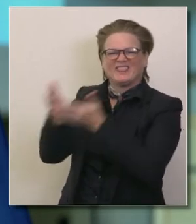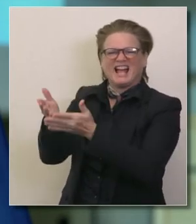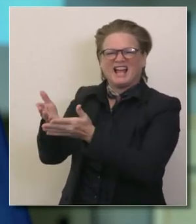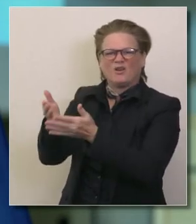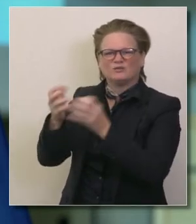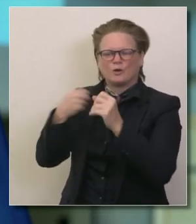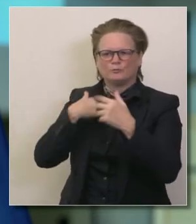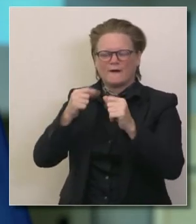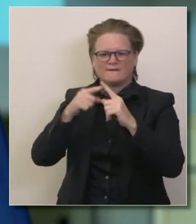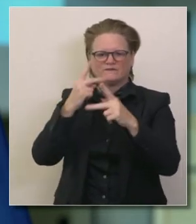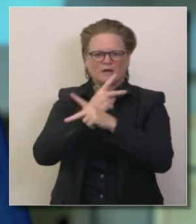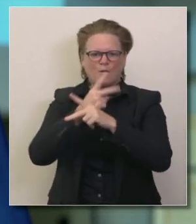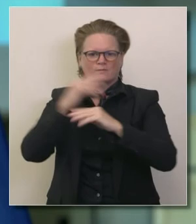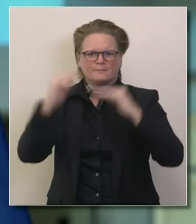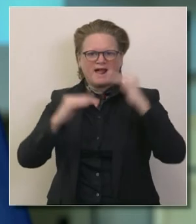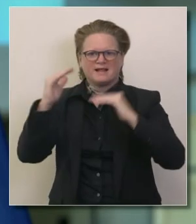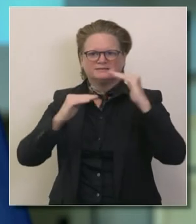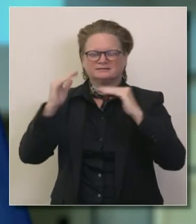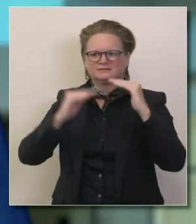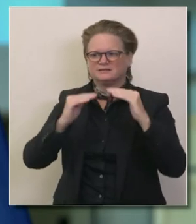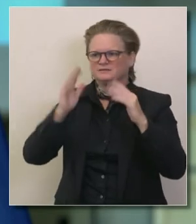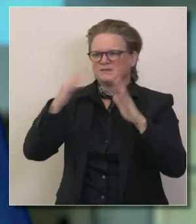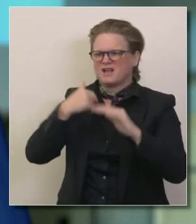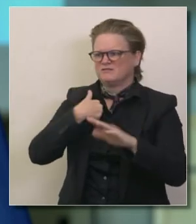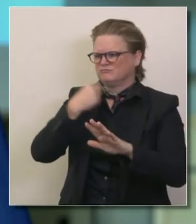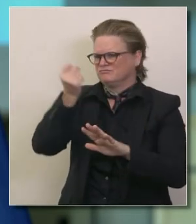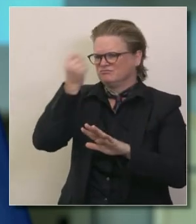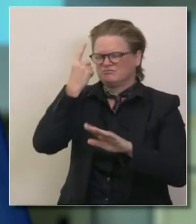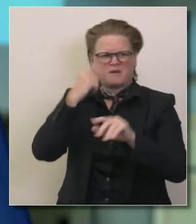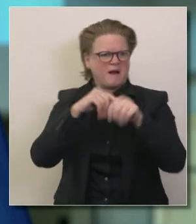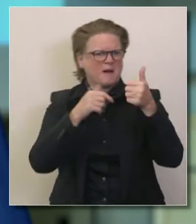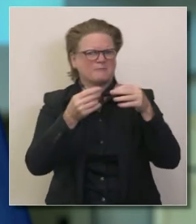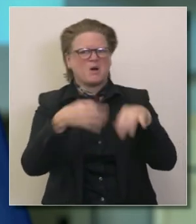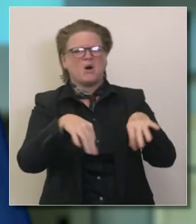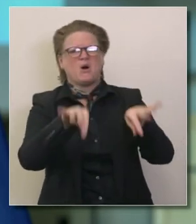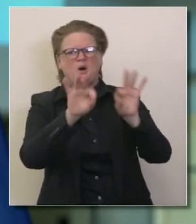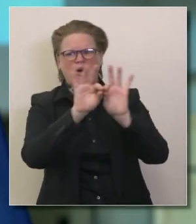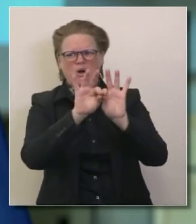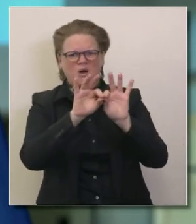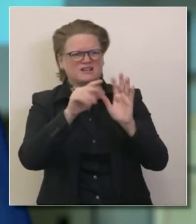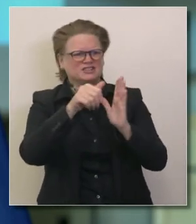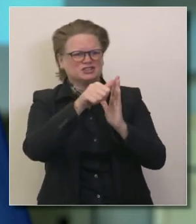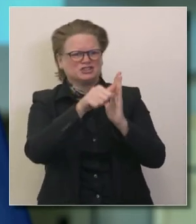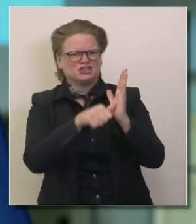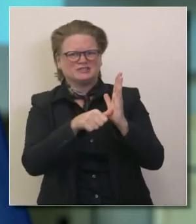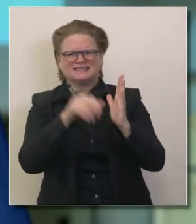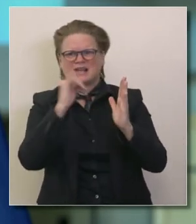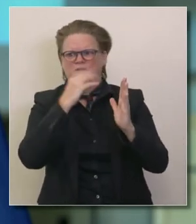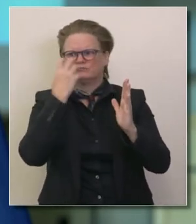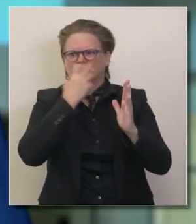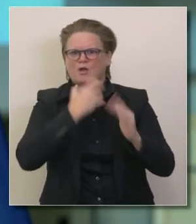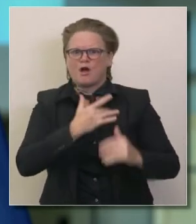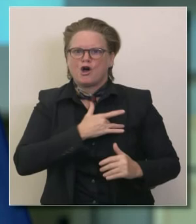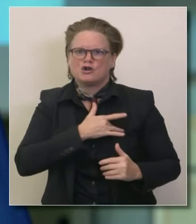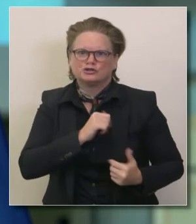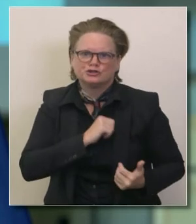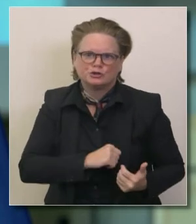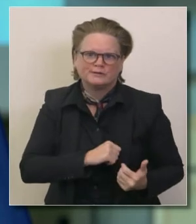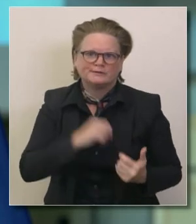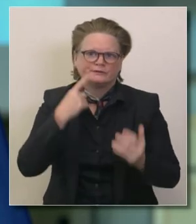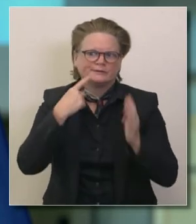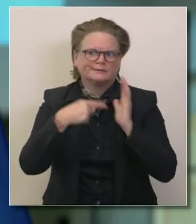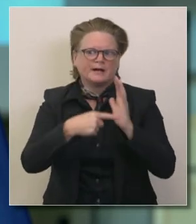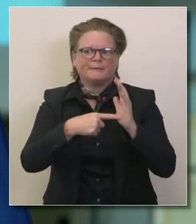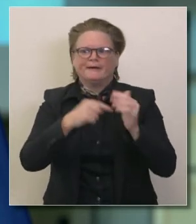necesita una nueva válvula cardíaca o cualquier procedimiento quirúrgico a veces le llaman procedimientos selectivos